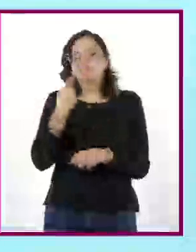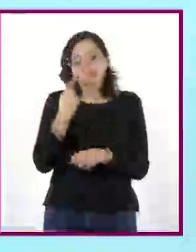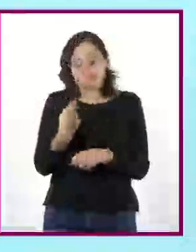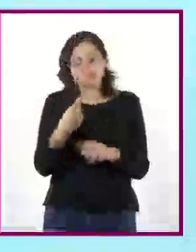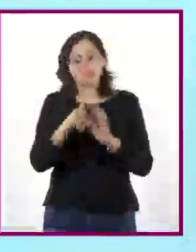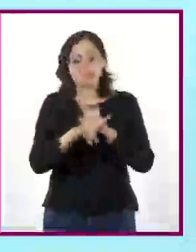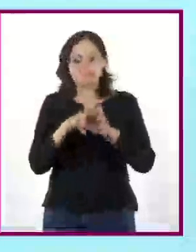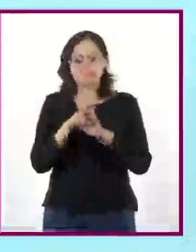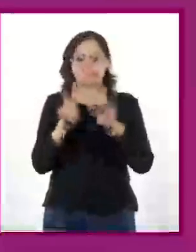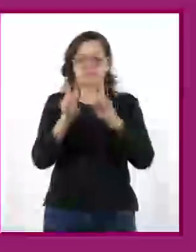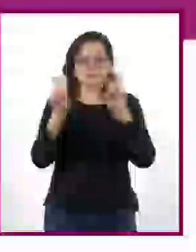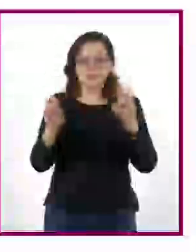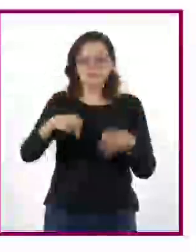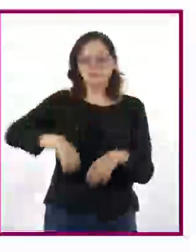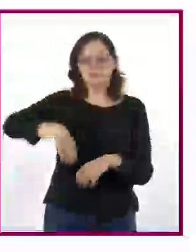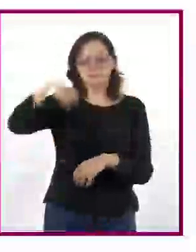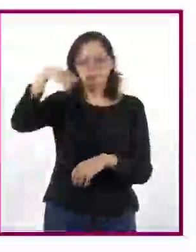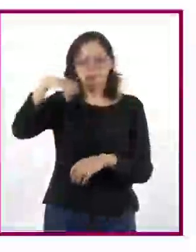siguiente cápsula.